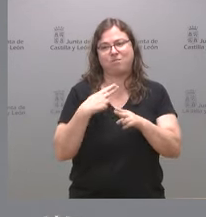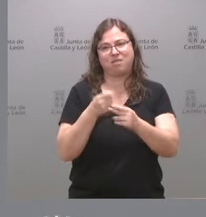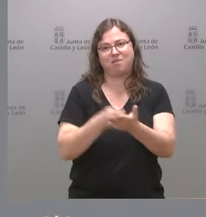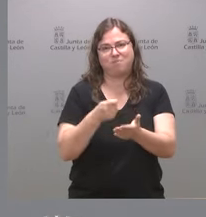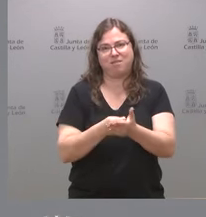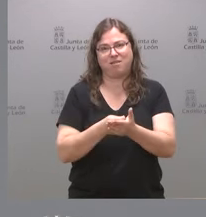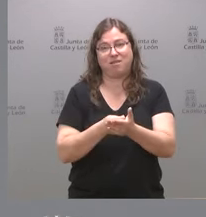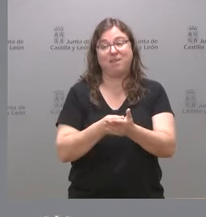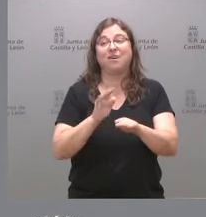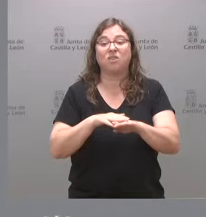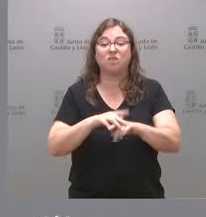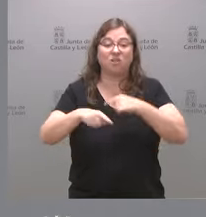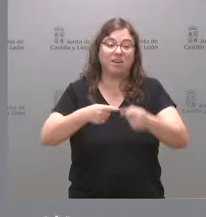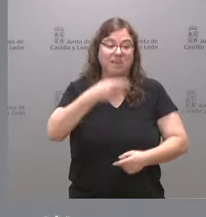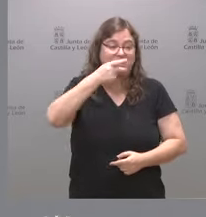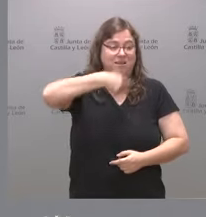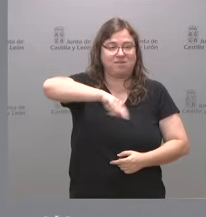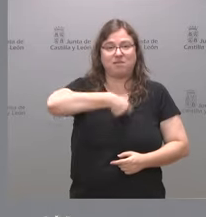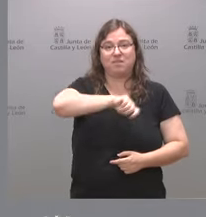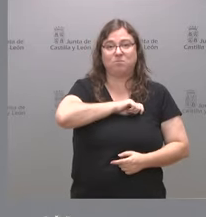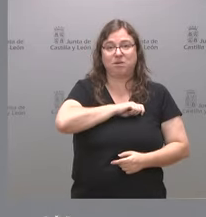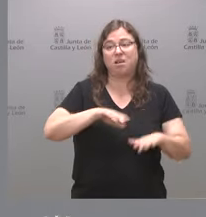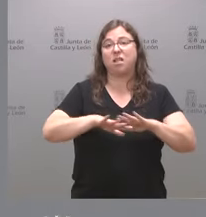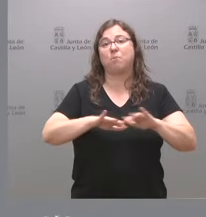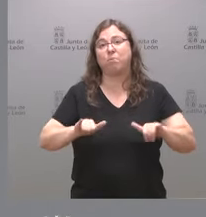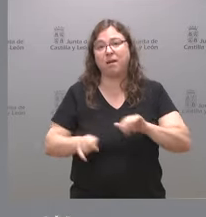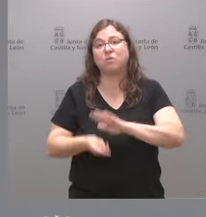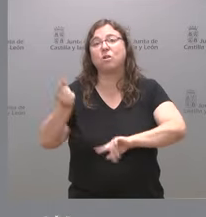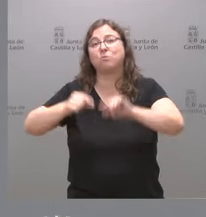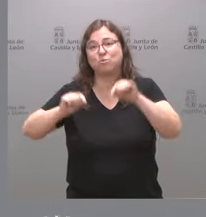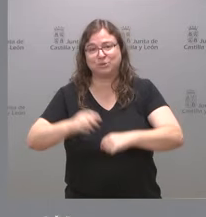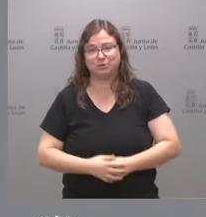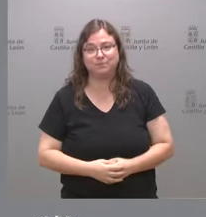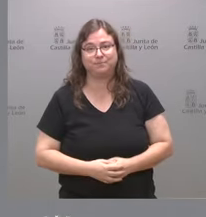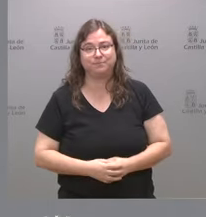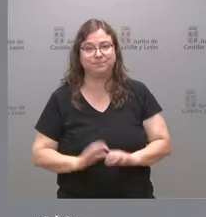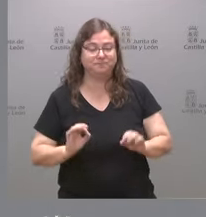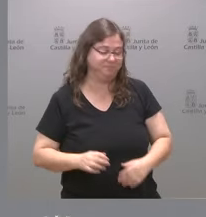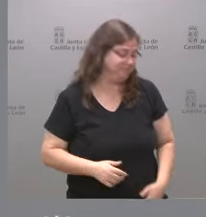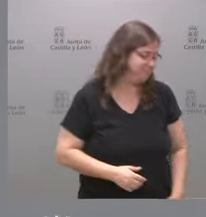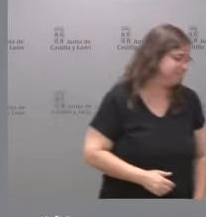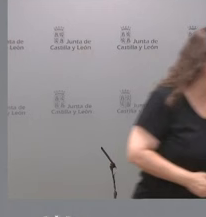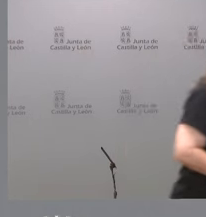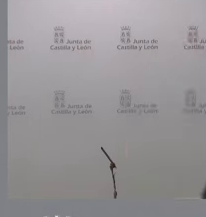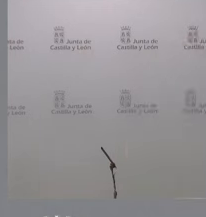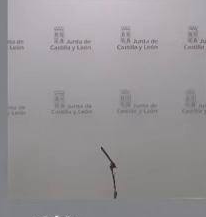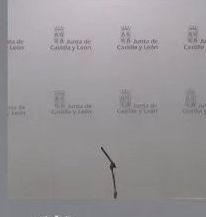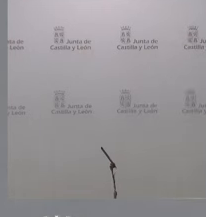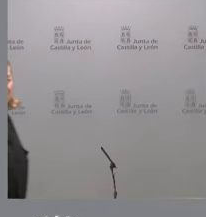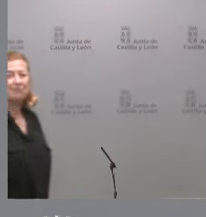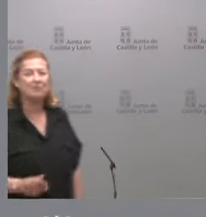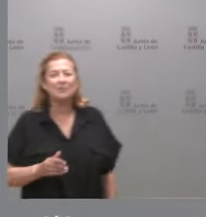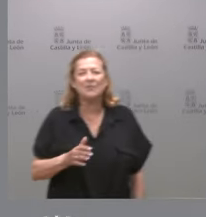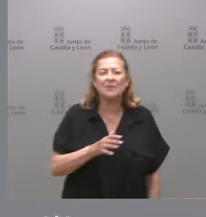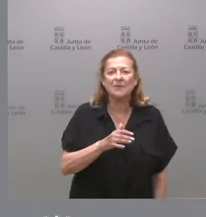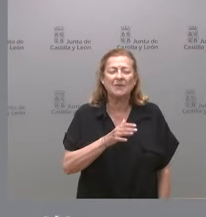con los intereses generales de todos los españoles a cambio de tener esos presupuestos y por tanto para valorarlo habrá que ver